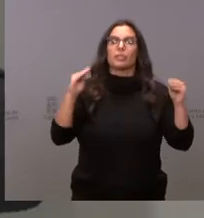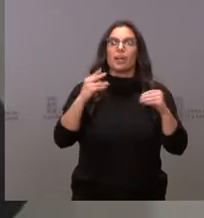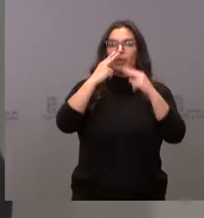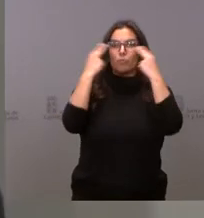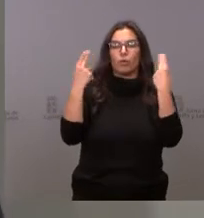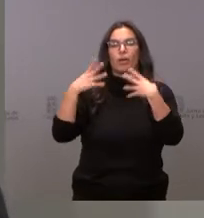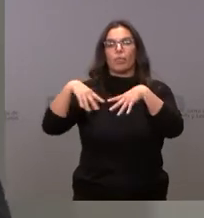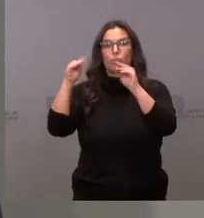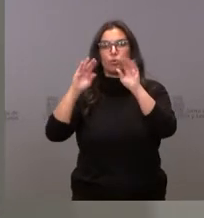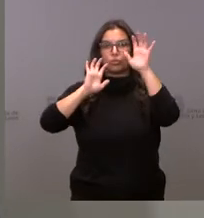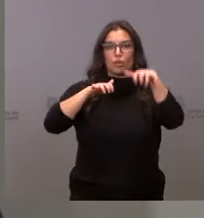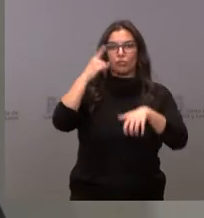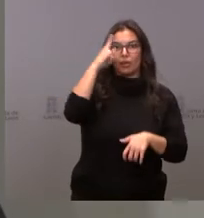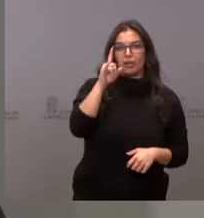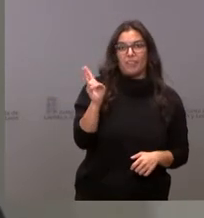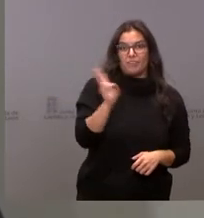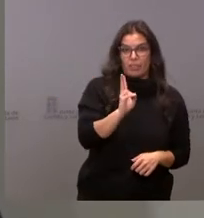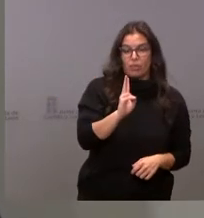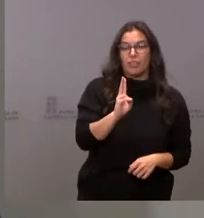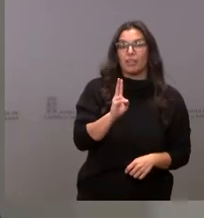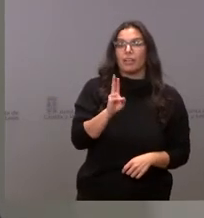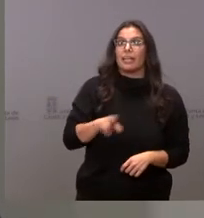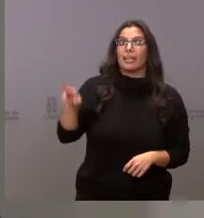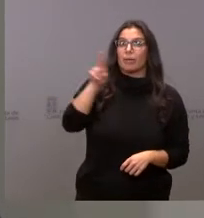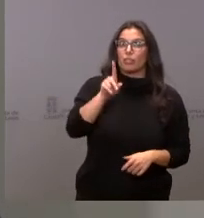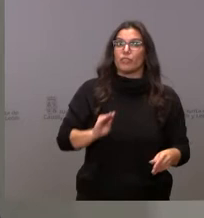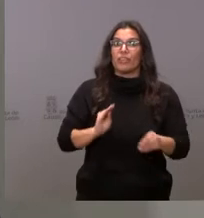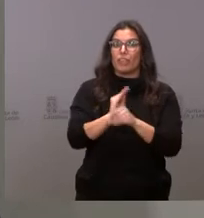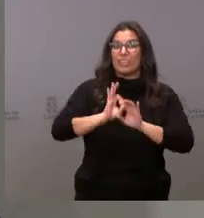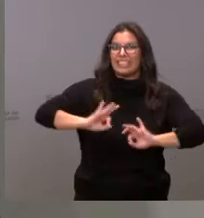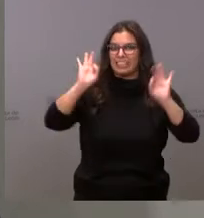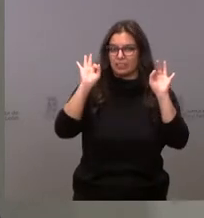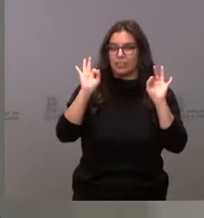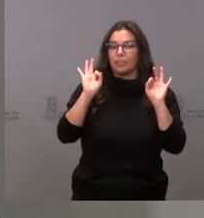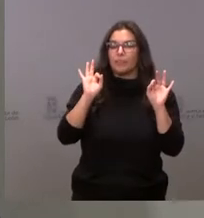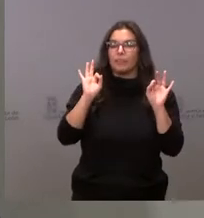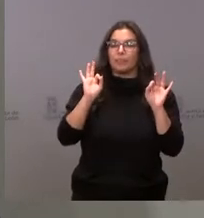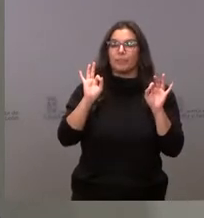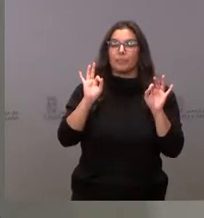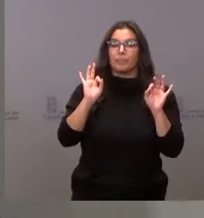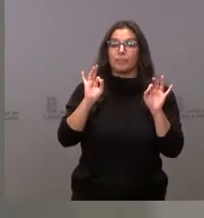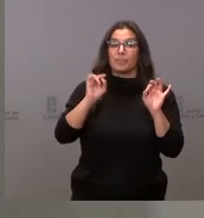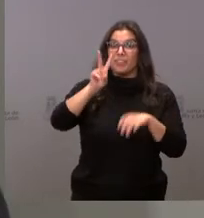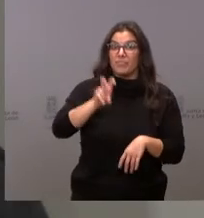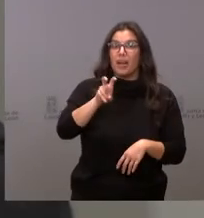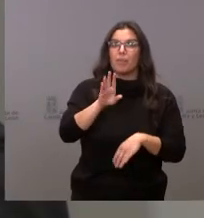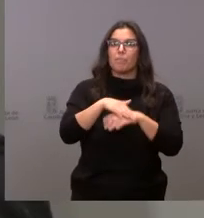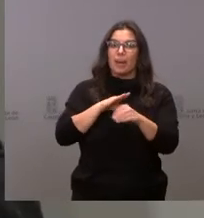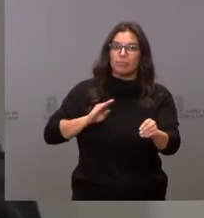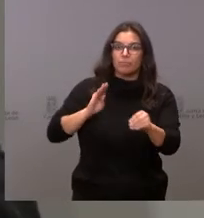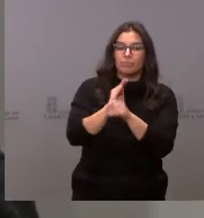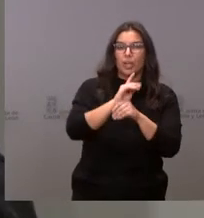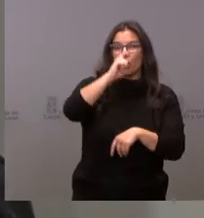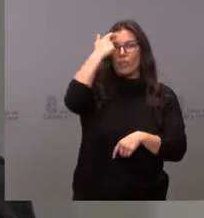León, Salamanca y Valladolid. Insisto que es una financiación extraordinaria que nos va a permitir financiar distintos